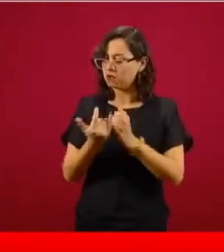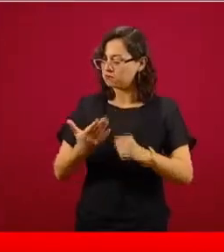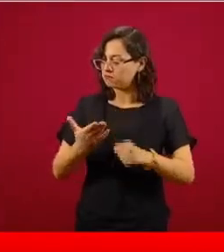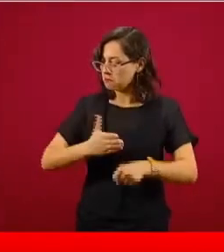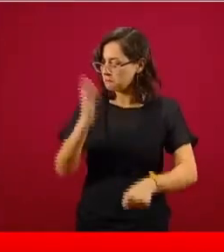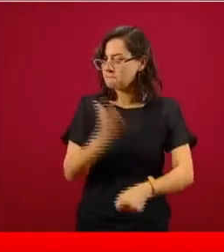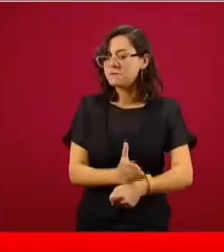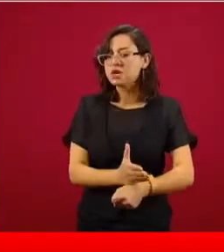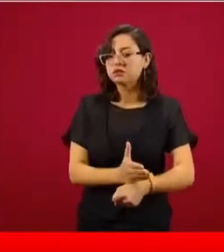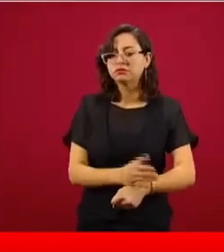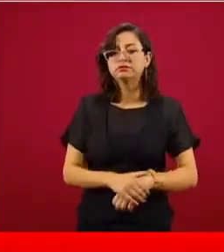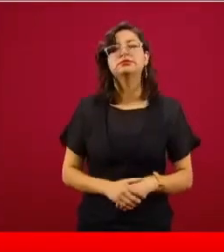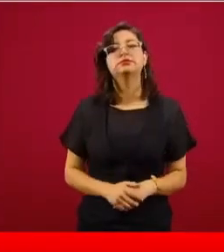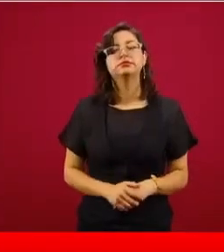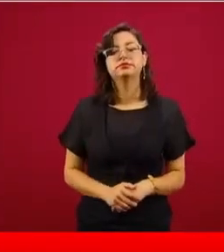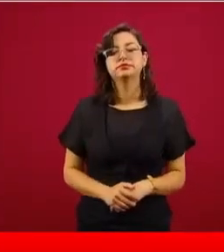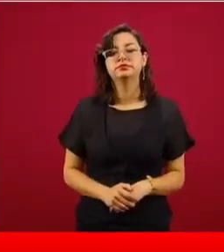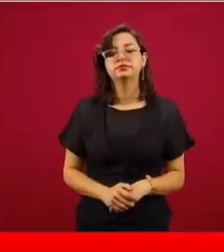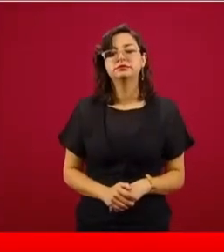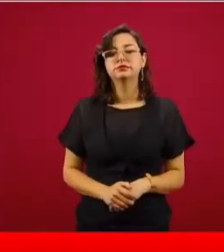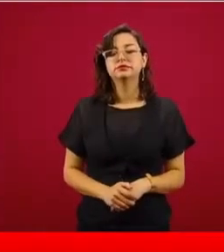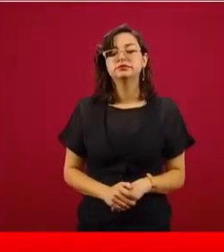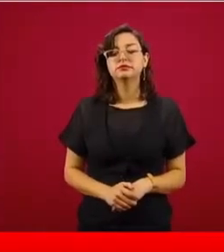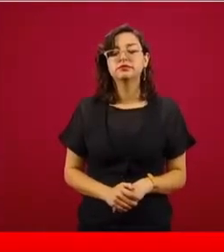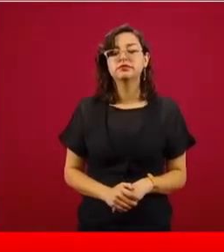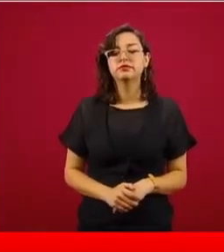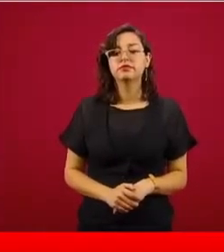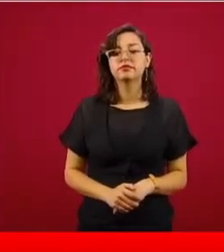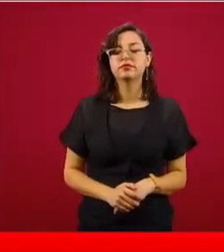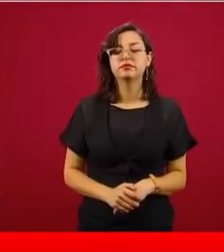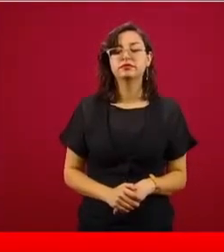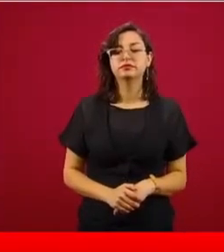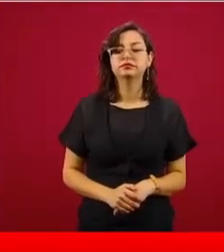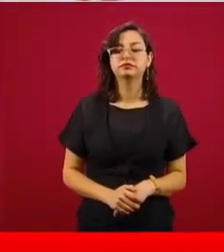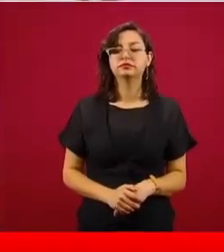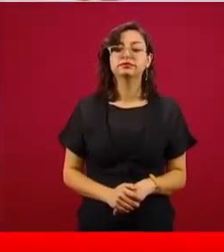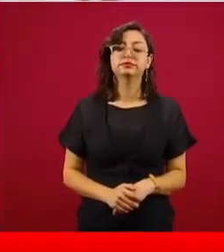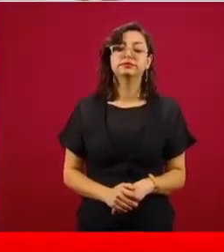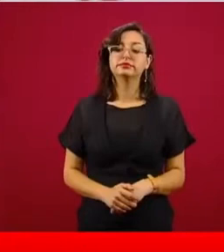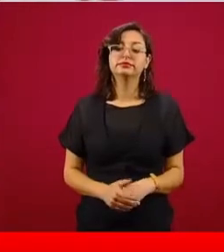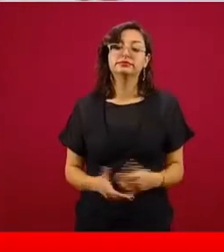Entonces, esto aplica en general.